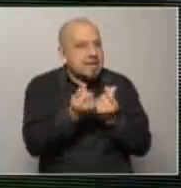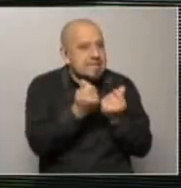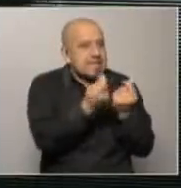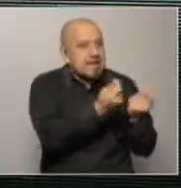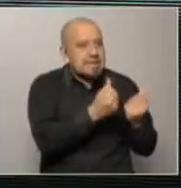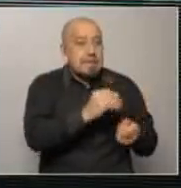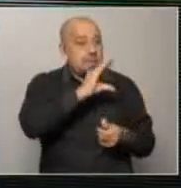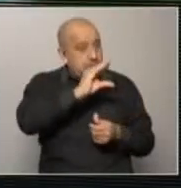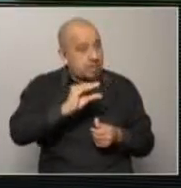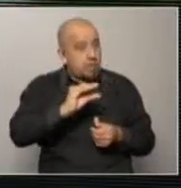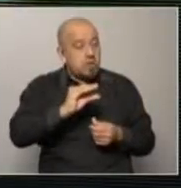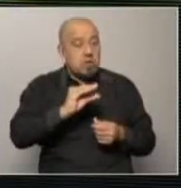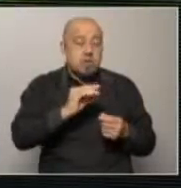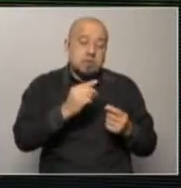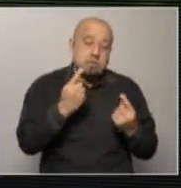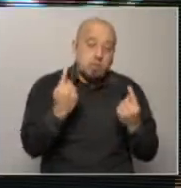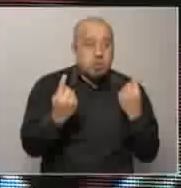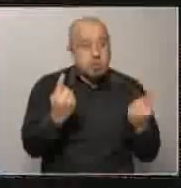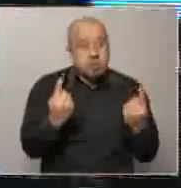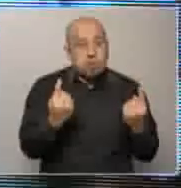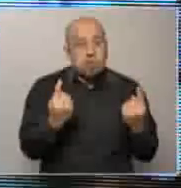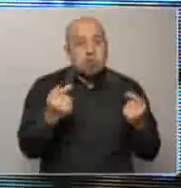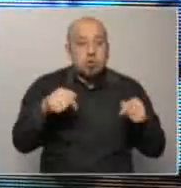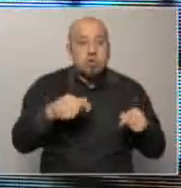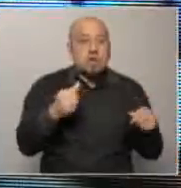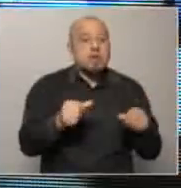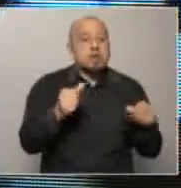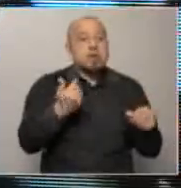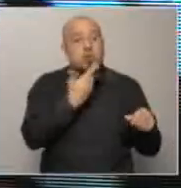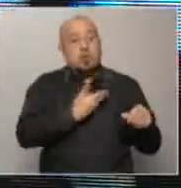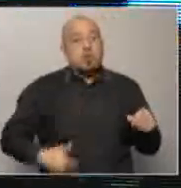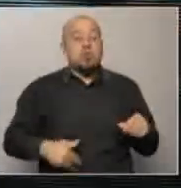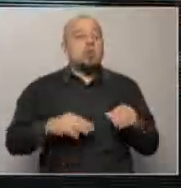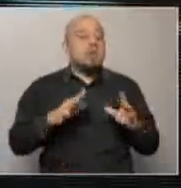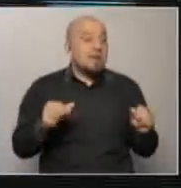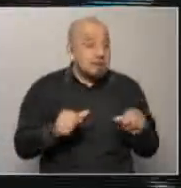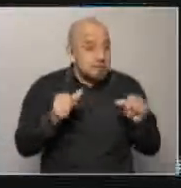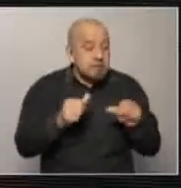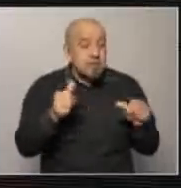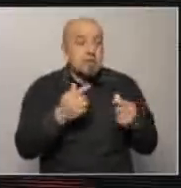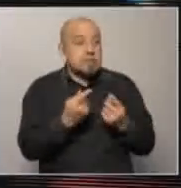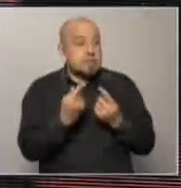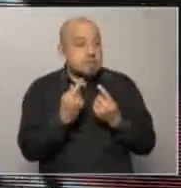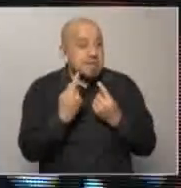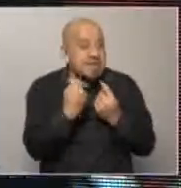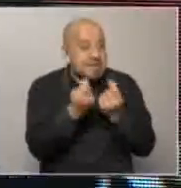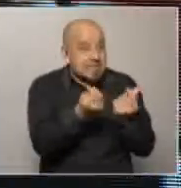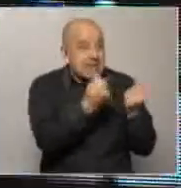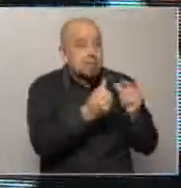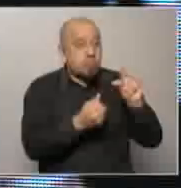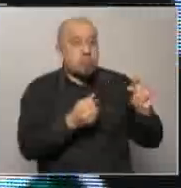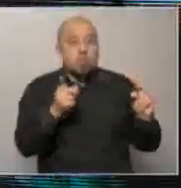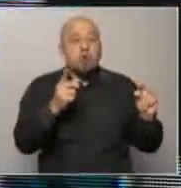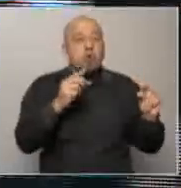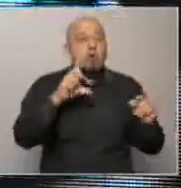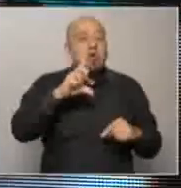De los dos caminos, lo que está haciendo el gobierno es ir por el camino de gastar menos. La calle Padre, por ejemplo, en su